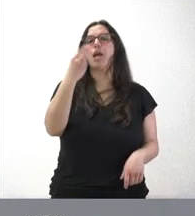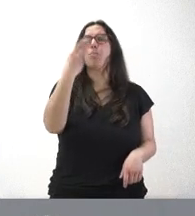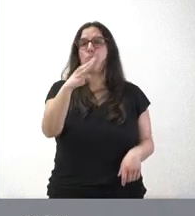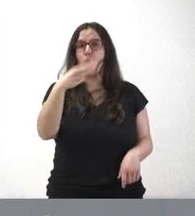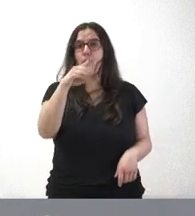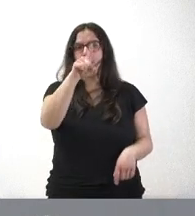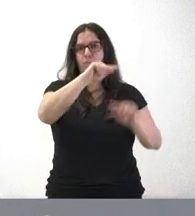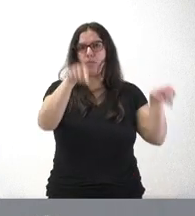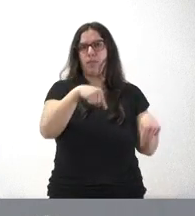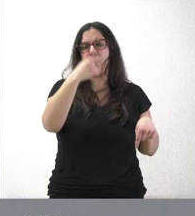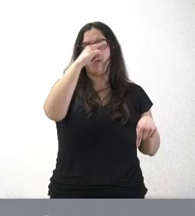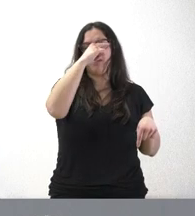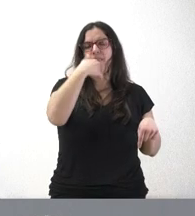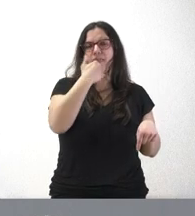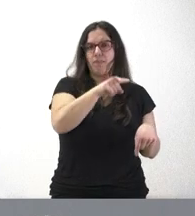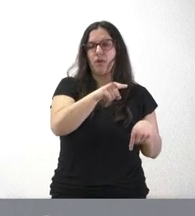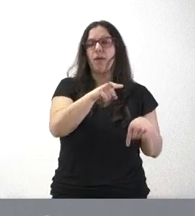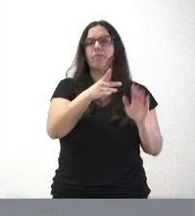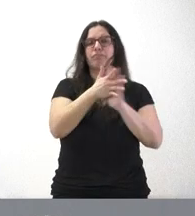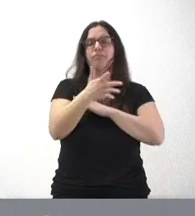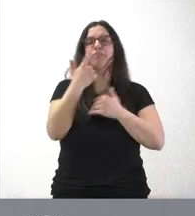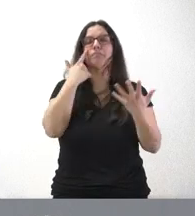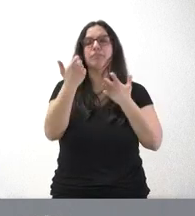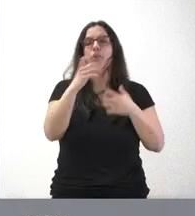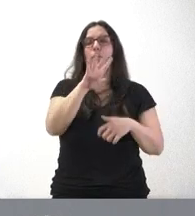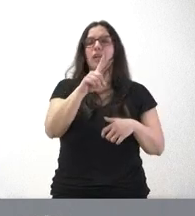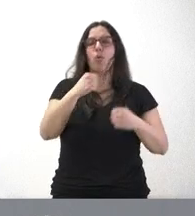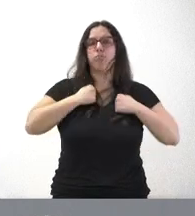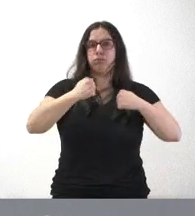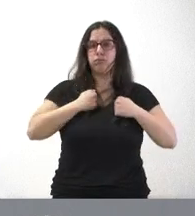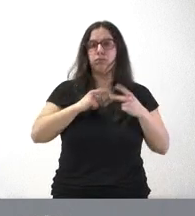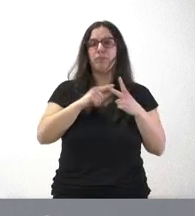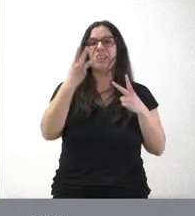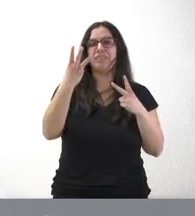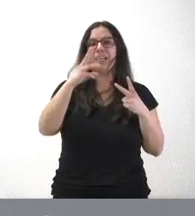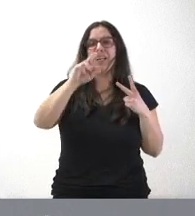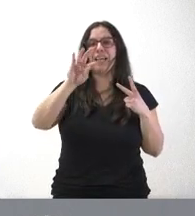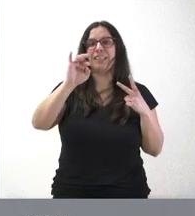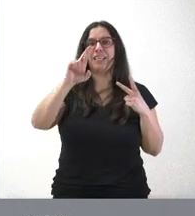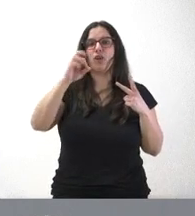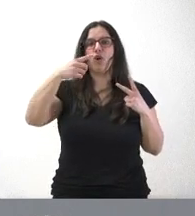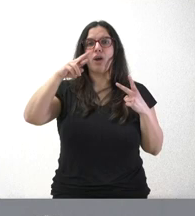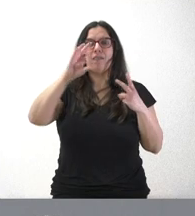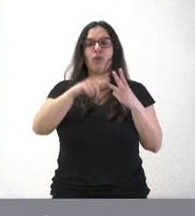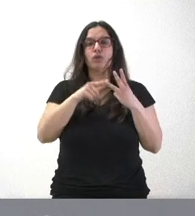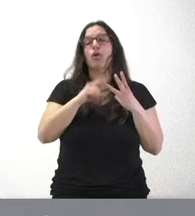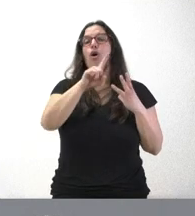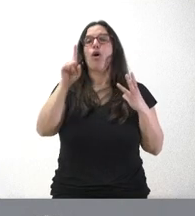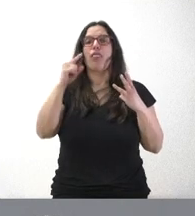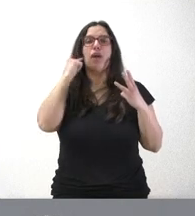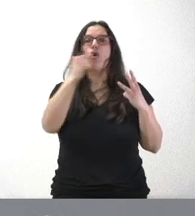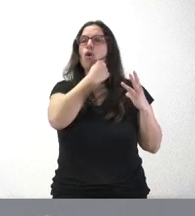la adquisición de 41 desfibriladores, 3 retinógrafos, 11 otoscopios, 3